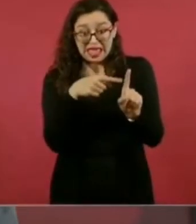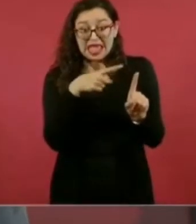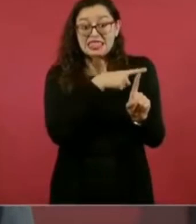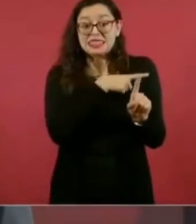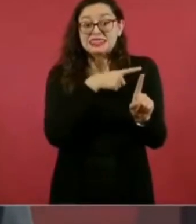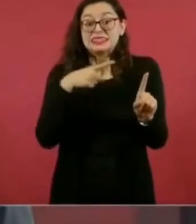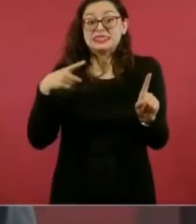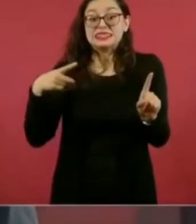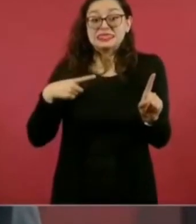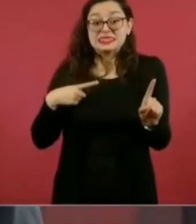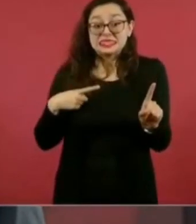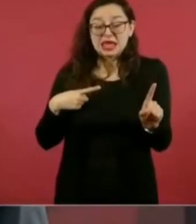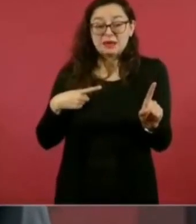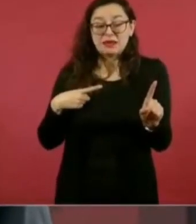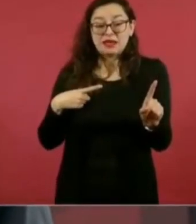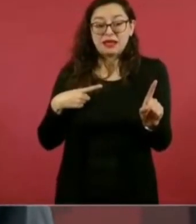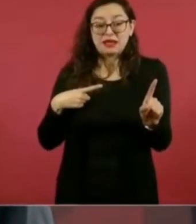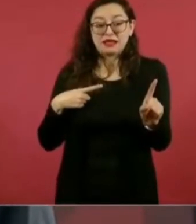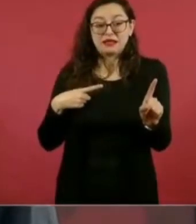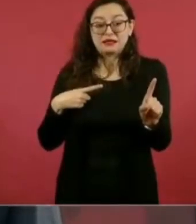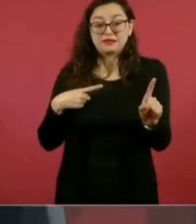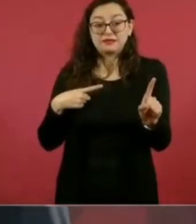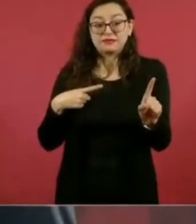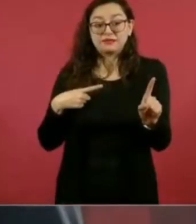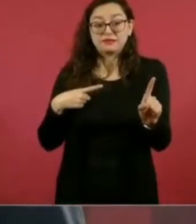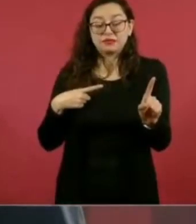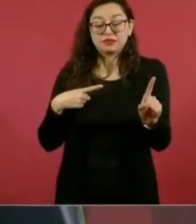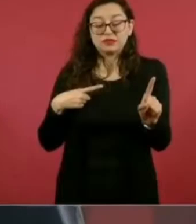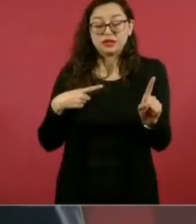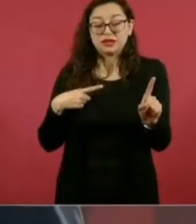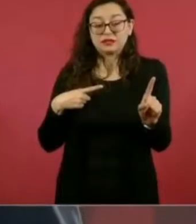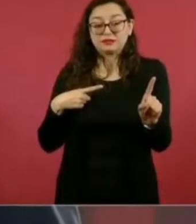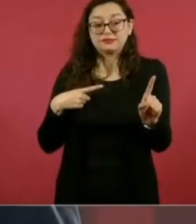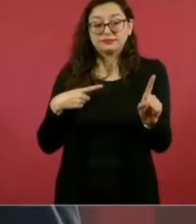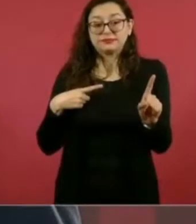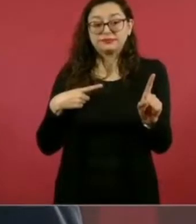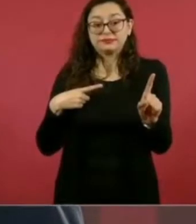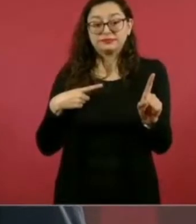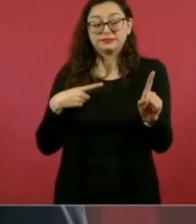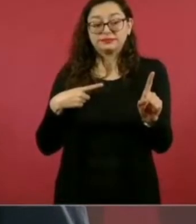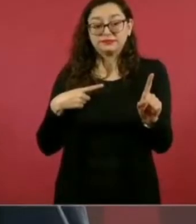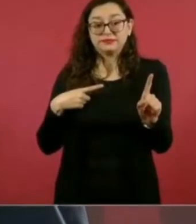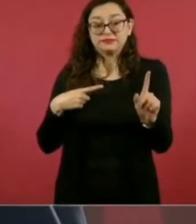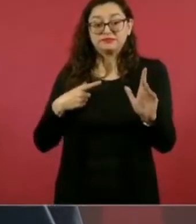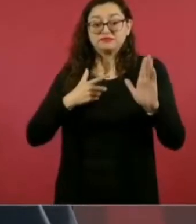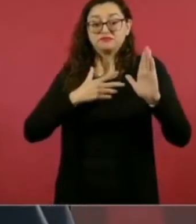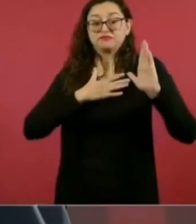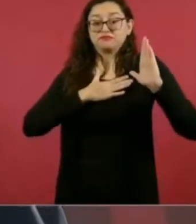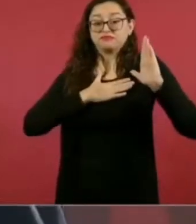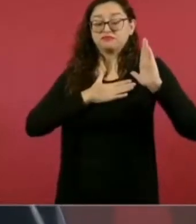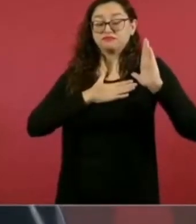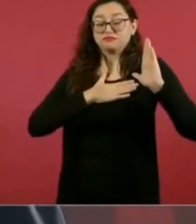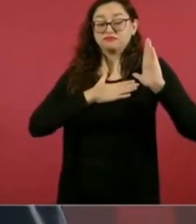protestar,